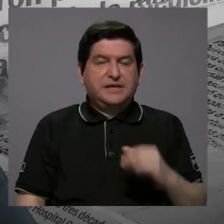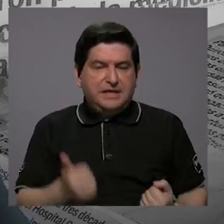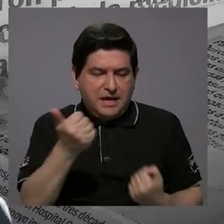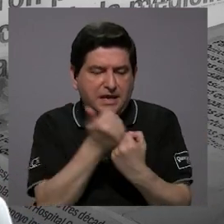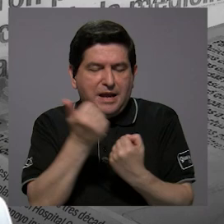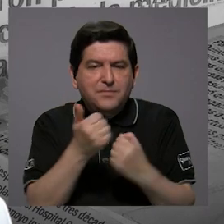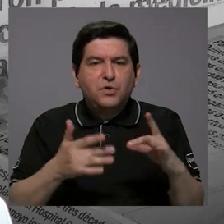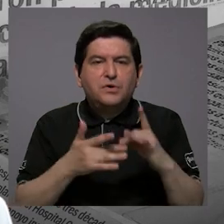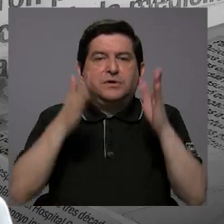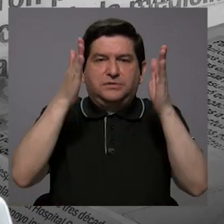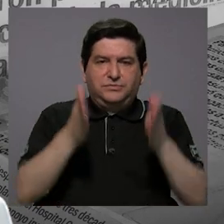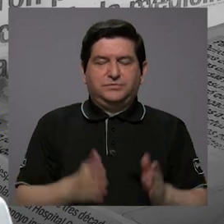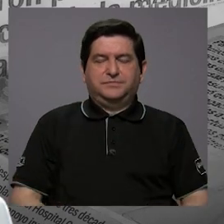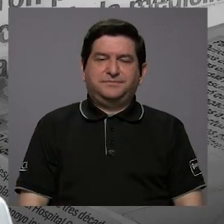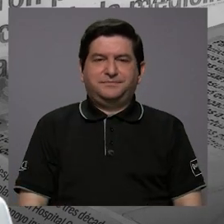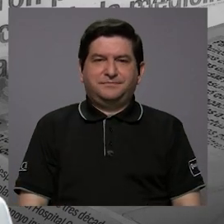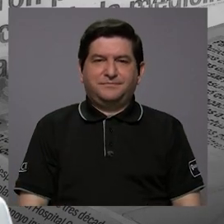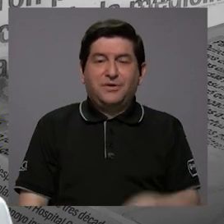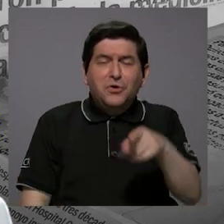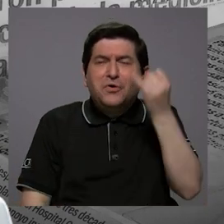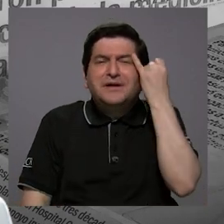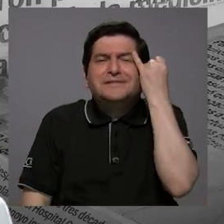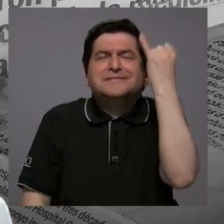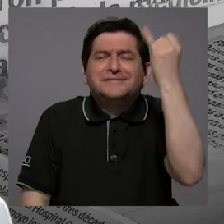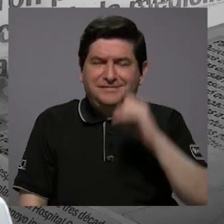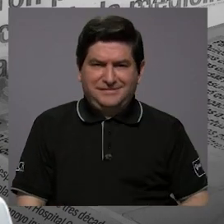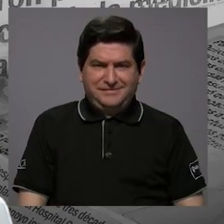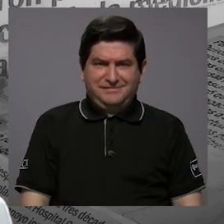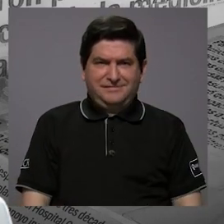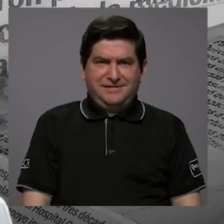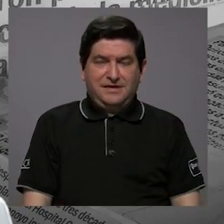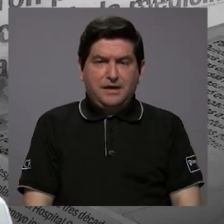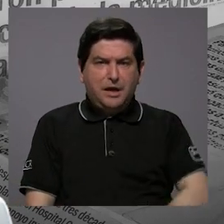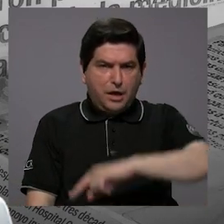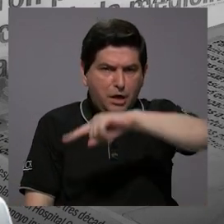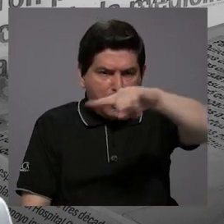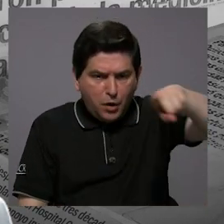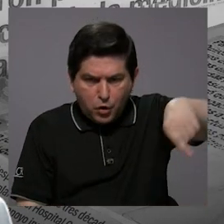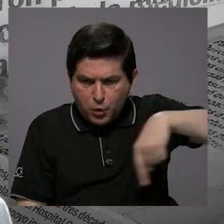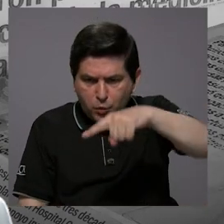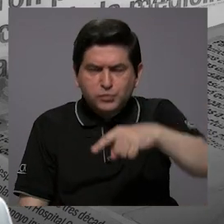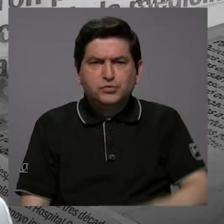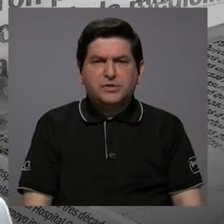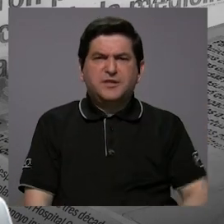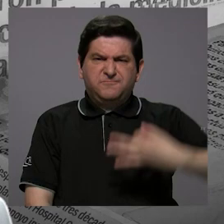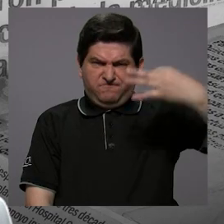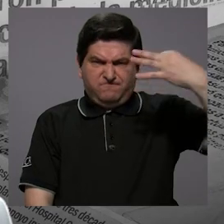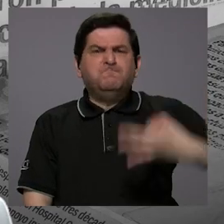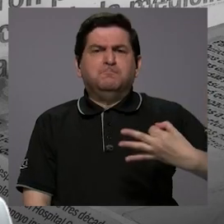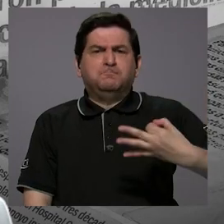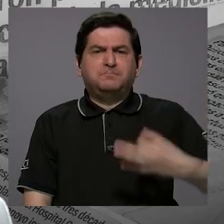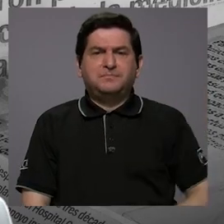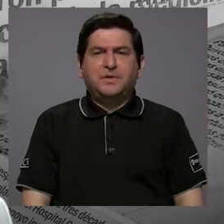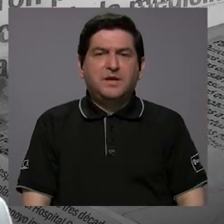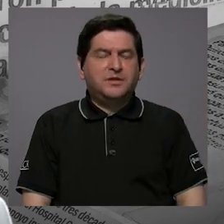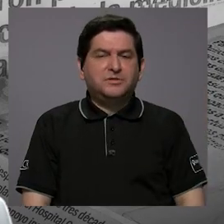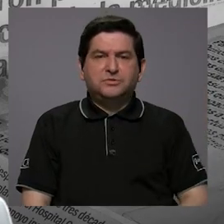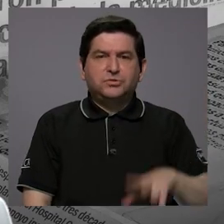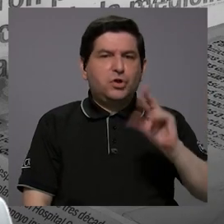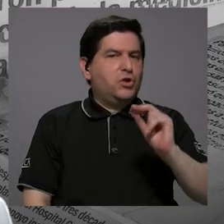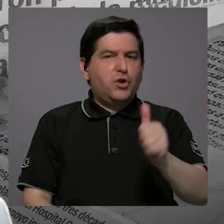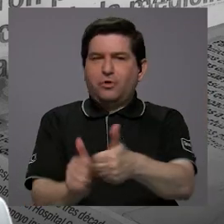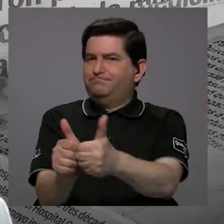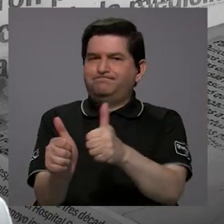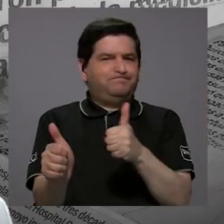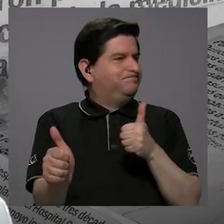los especialistas. Con esa consigna, ustedes están firmes en que no van a